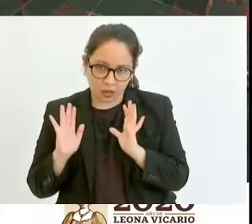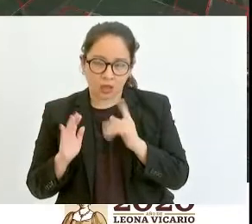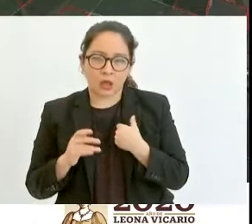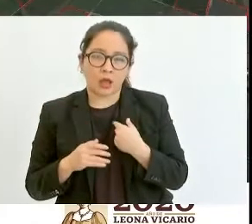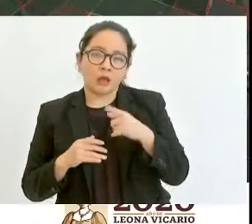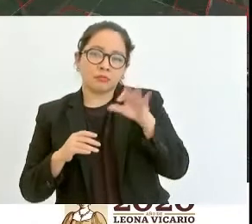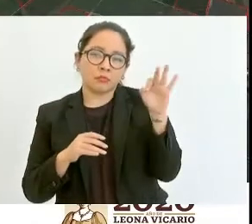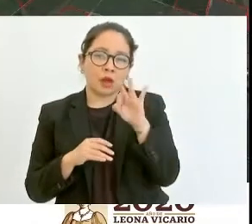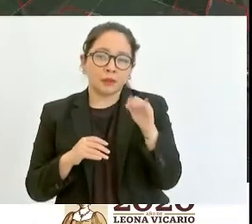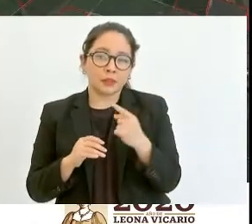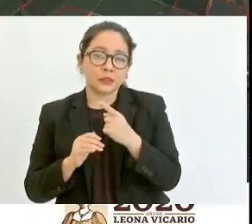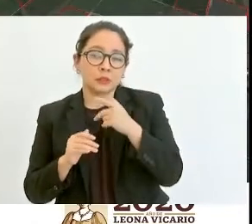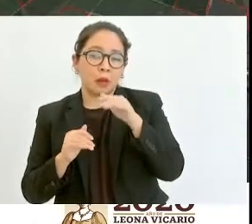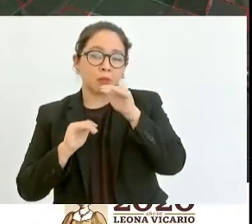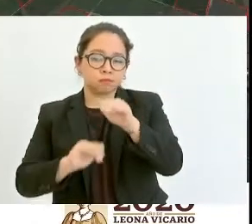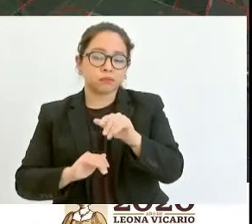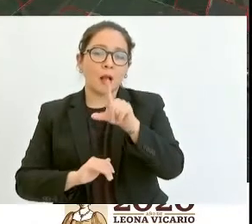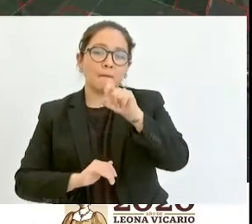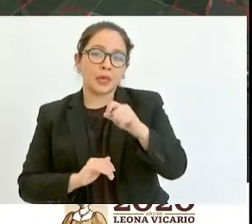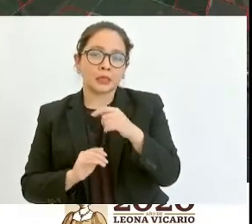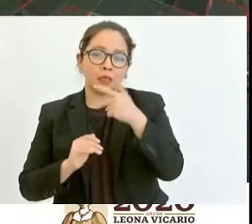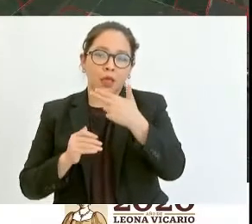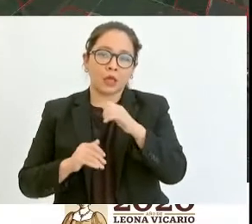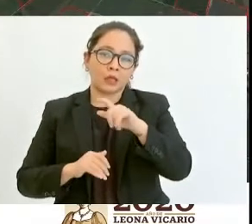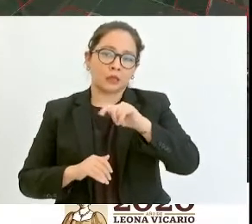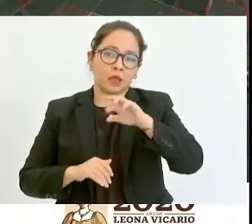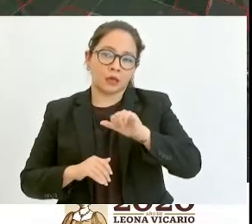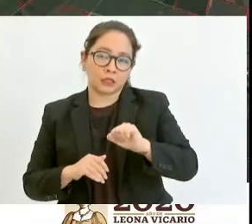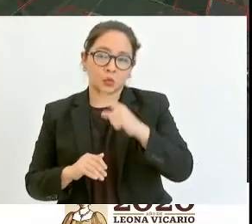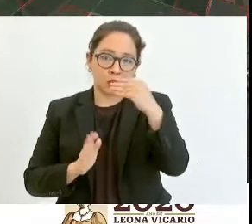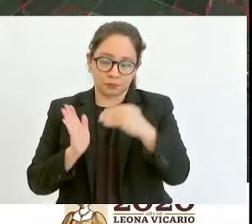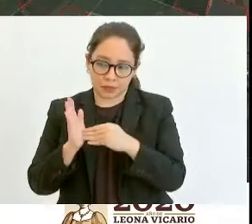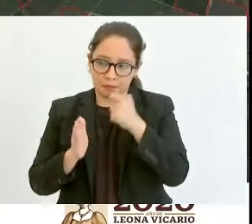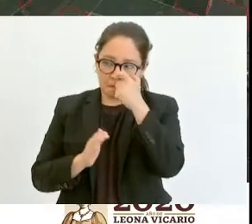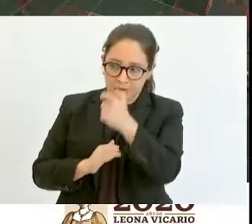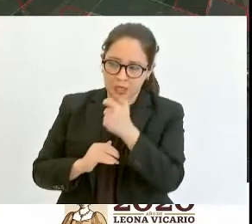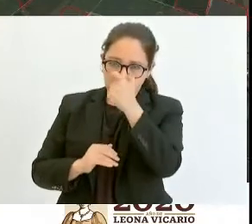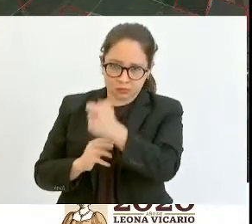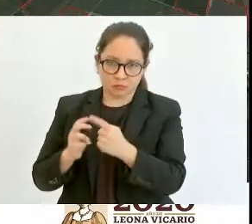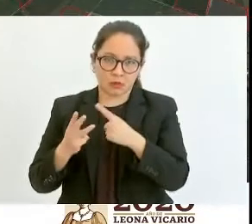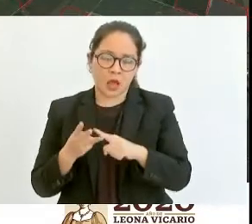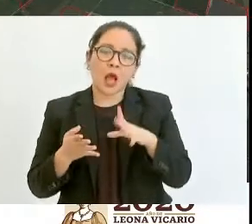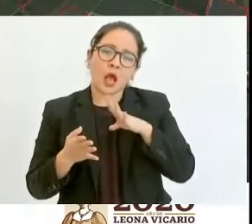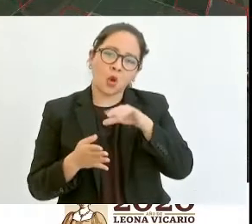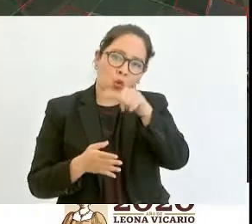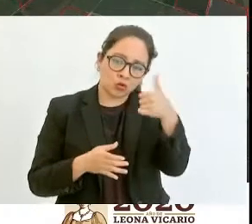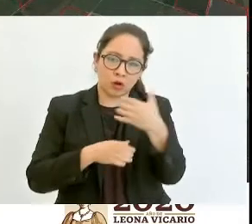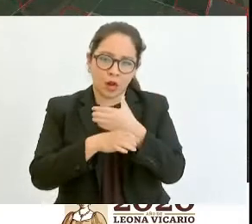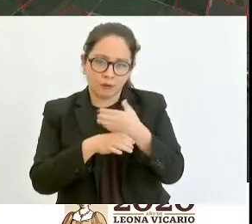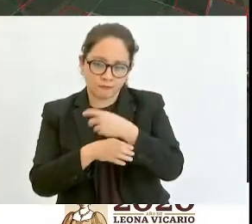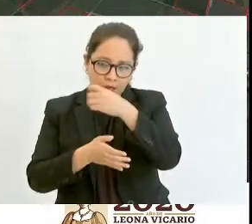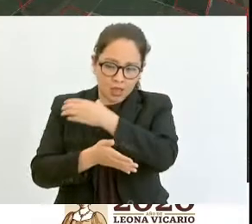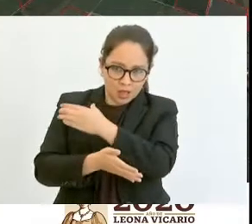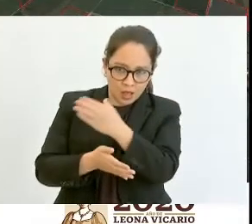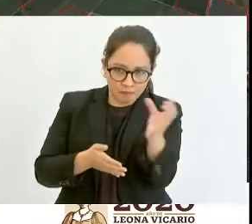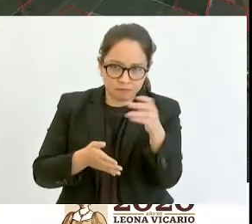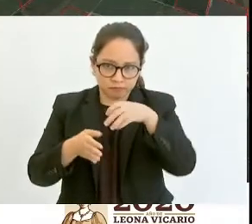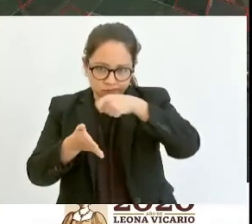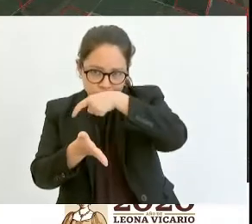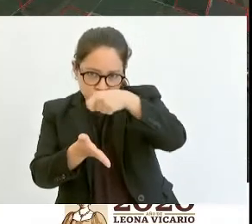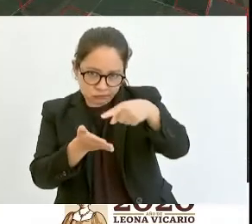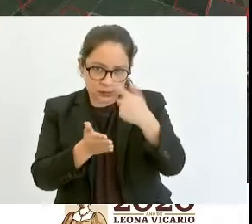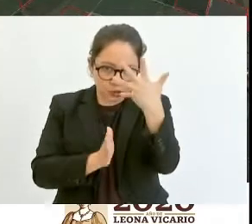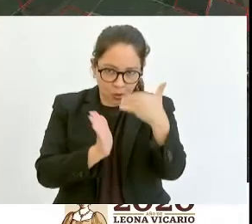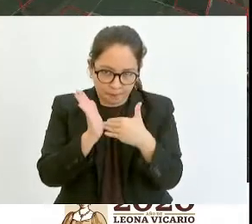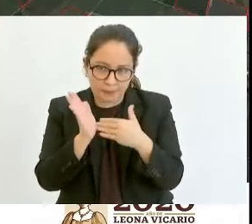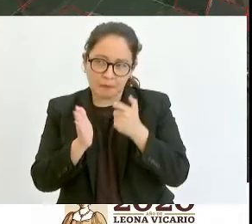hectáreas con 1.000 pesos por hectárea. A los productores de café se les apoya con 5.000 pesos por productor y a